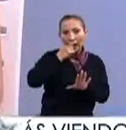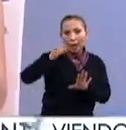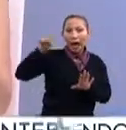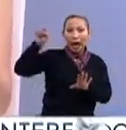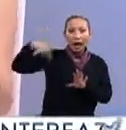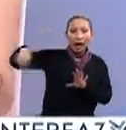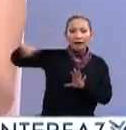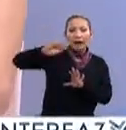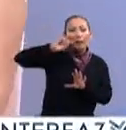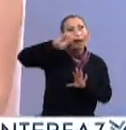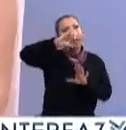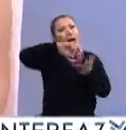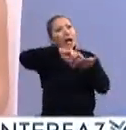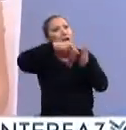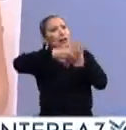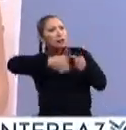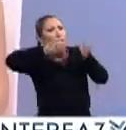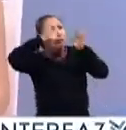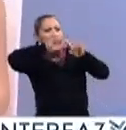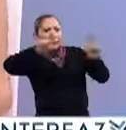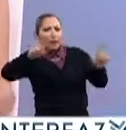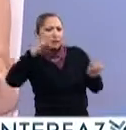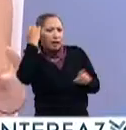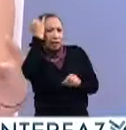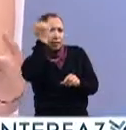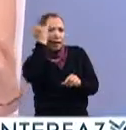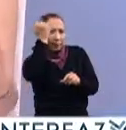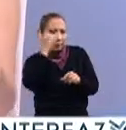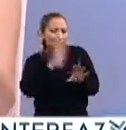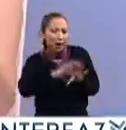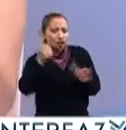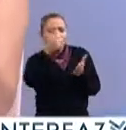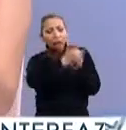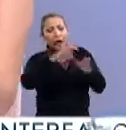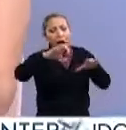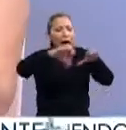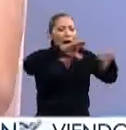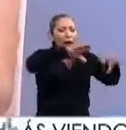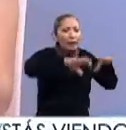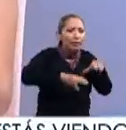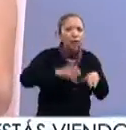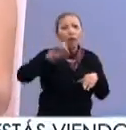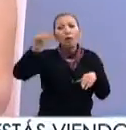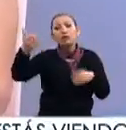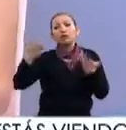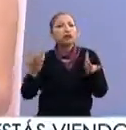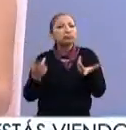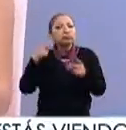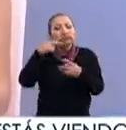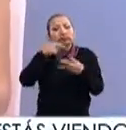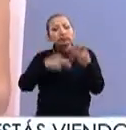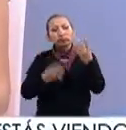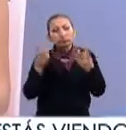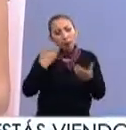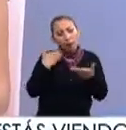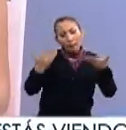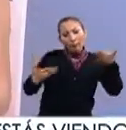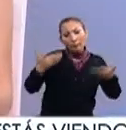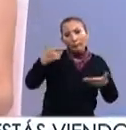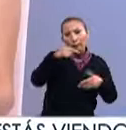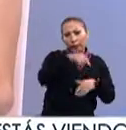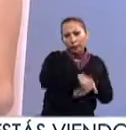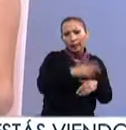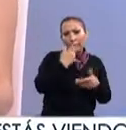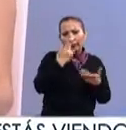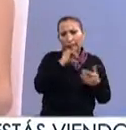ellos allá ven la arquitectura desde un punto de vista más urbanístico, ¿qué otras cosas o puntos de comparación observaste con